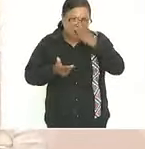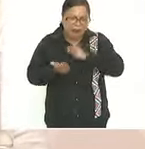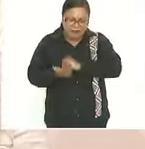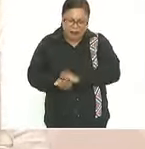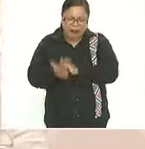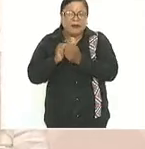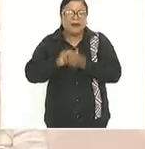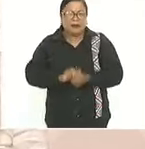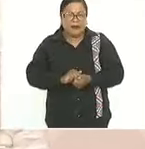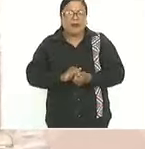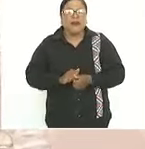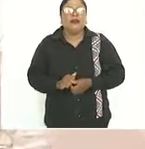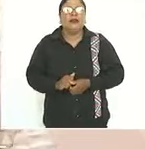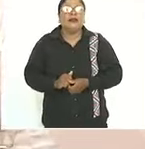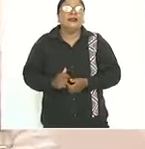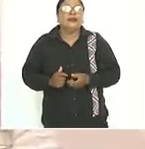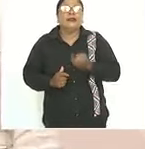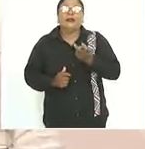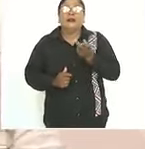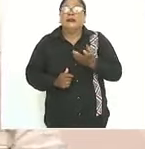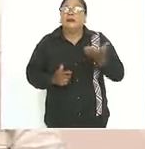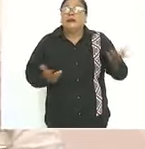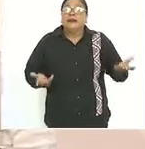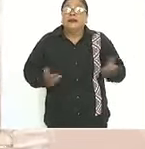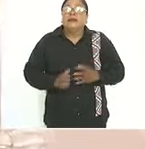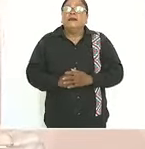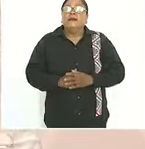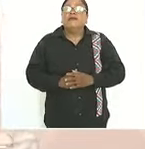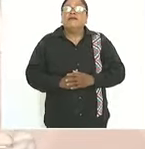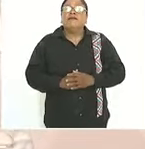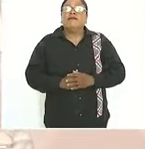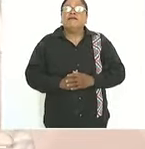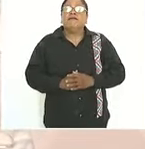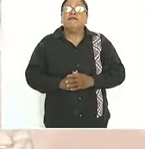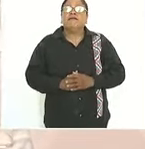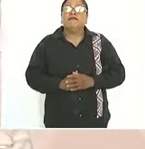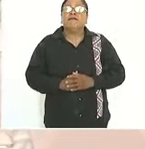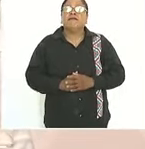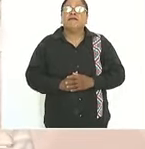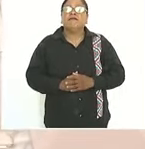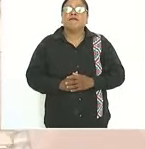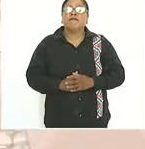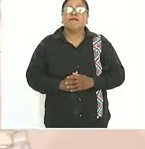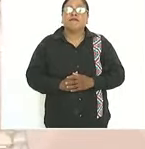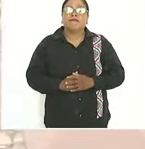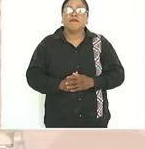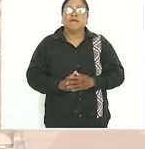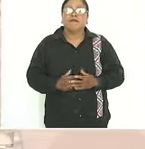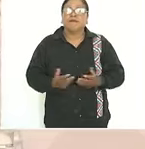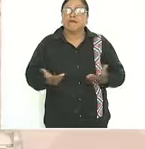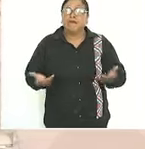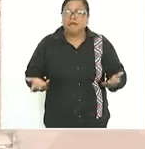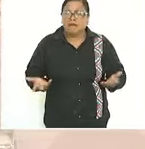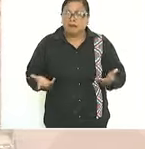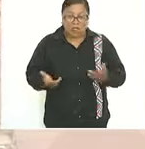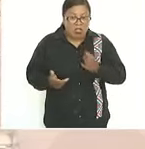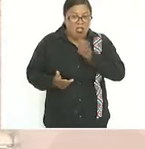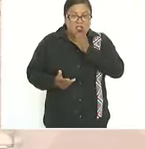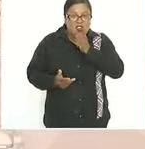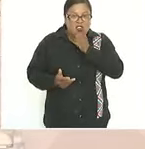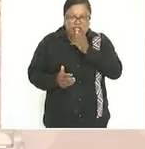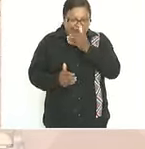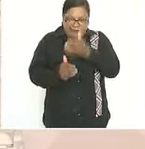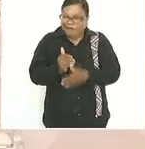porque esto no termina todavía